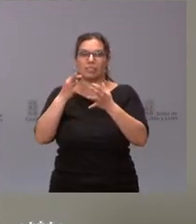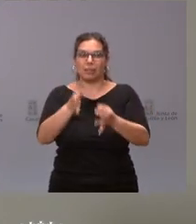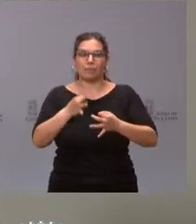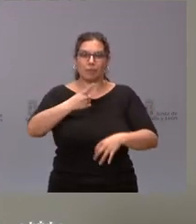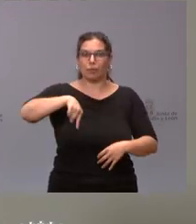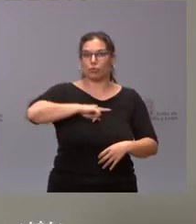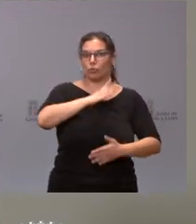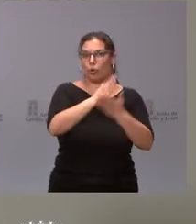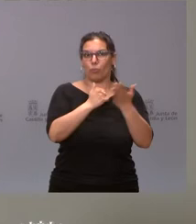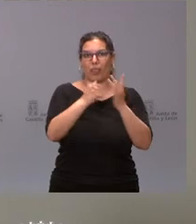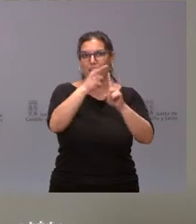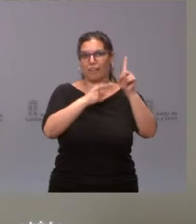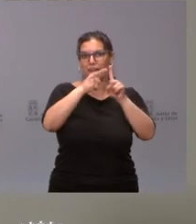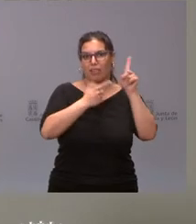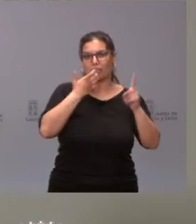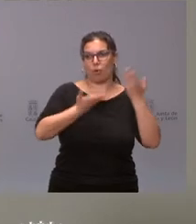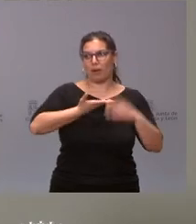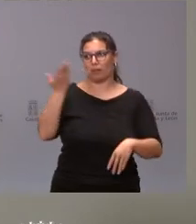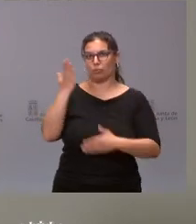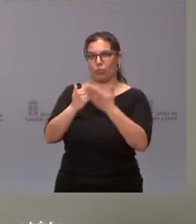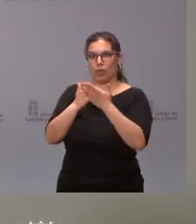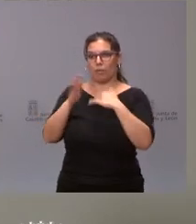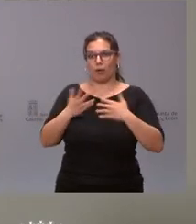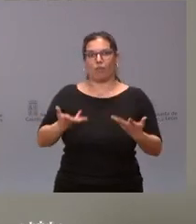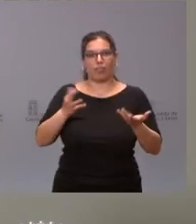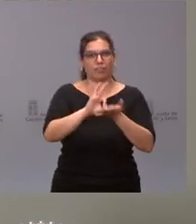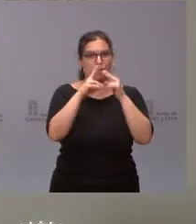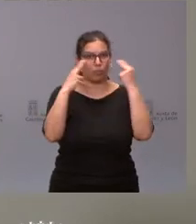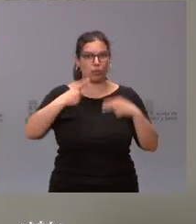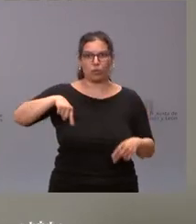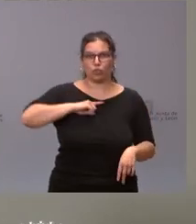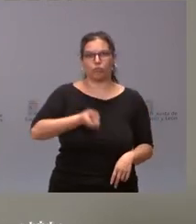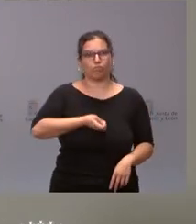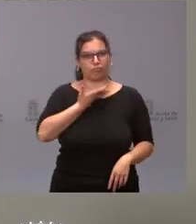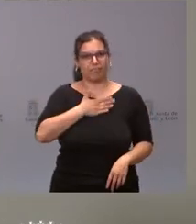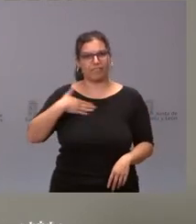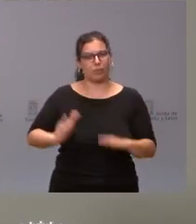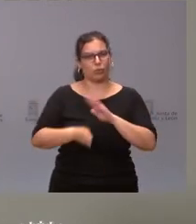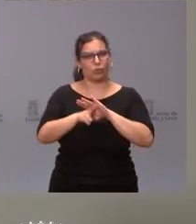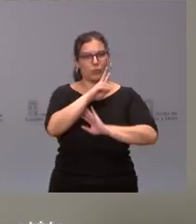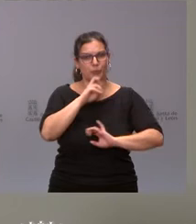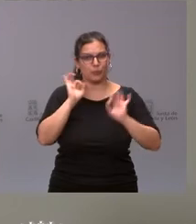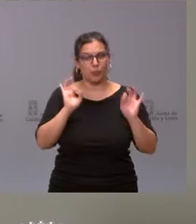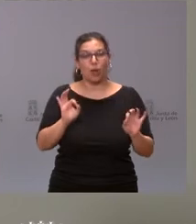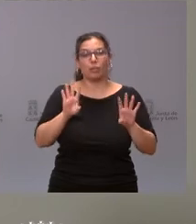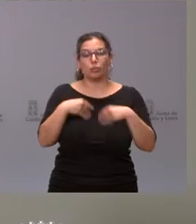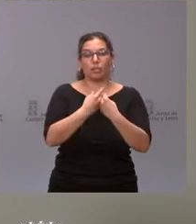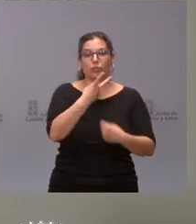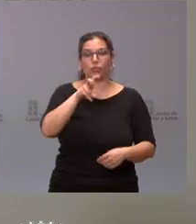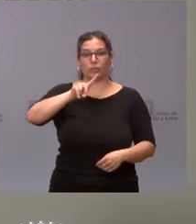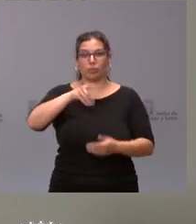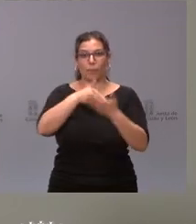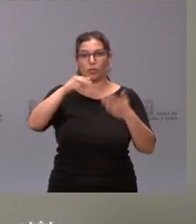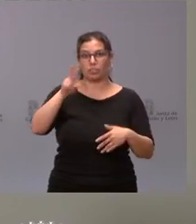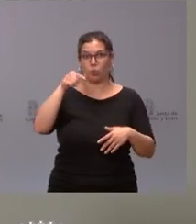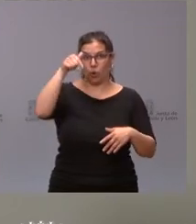comunidades autónomas de referencia en la prestación de estos servicios públicos. Tenemos la vocación de seguirlo haciendo y estos 221 millones de euros de hoy